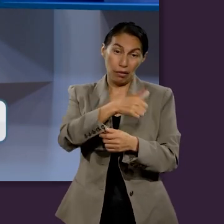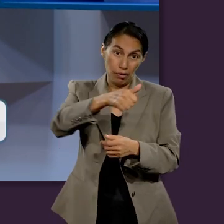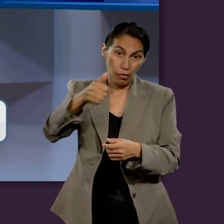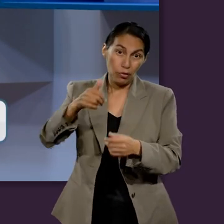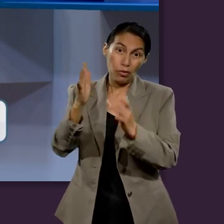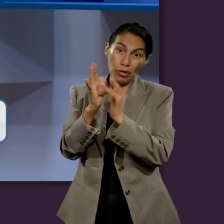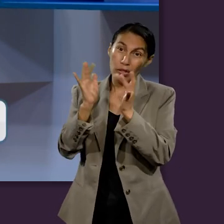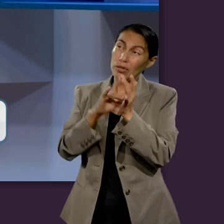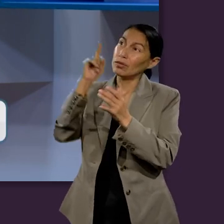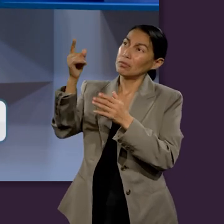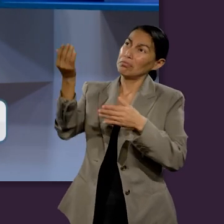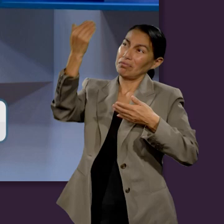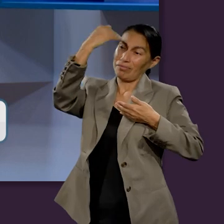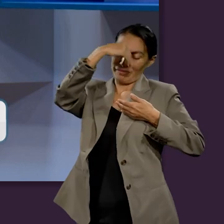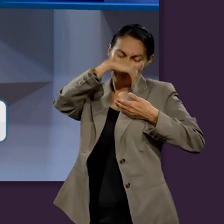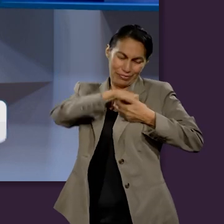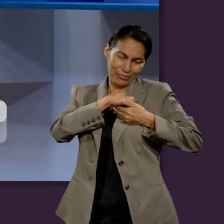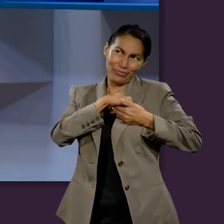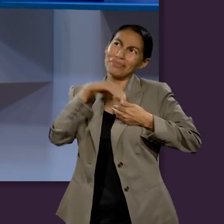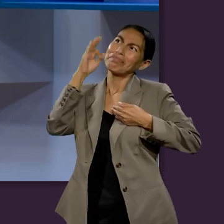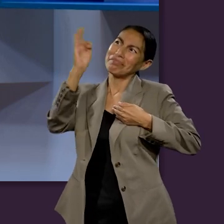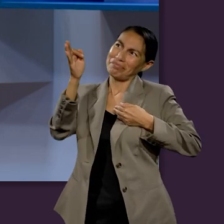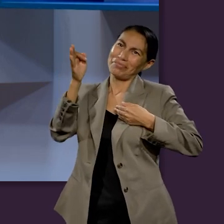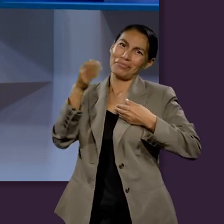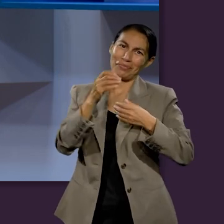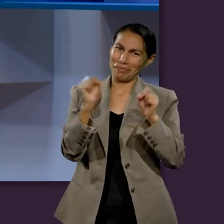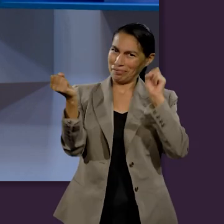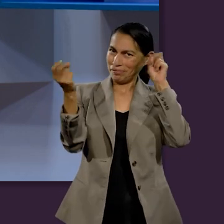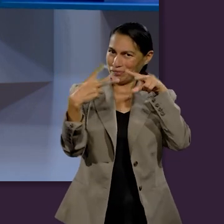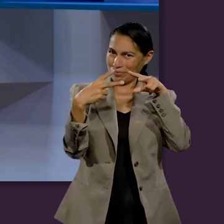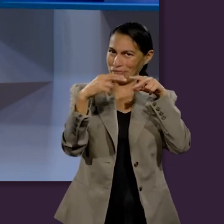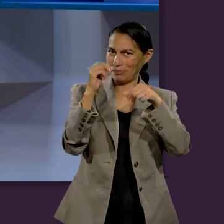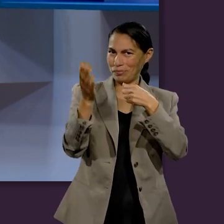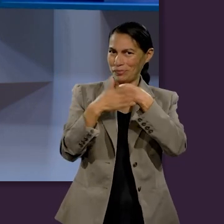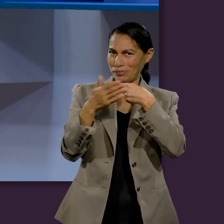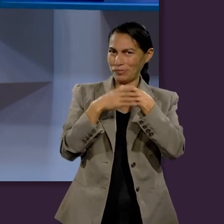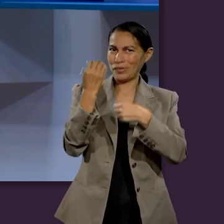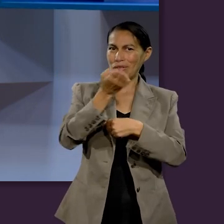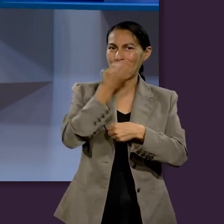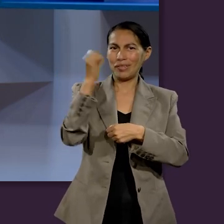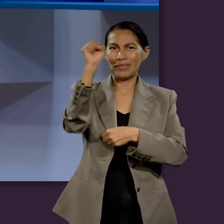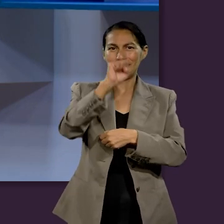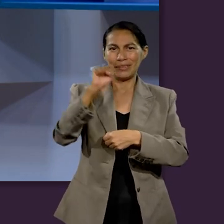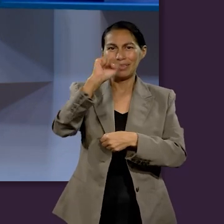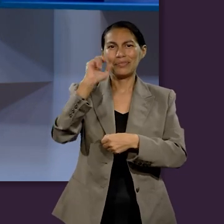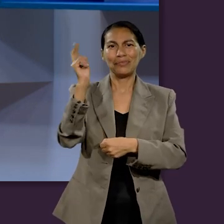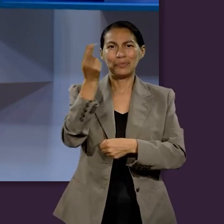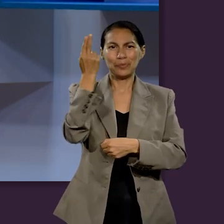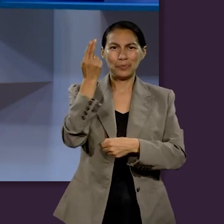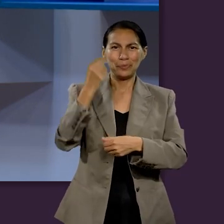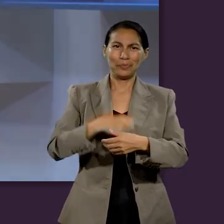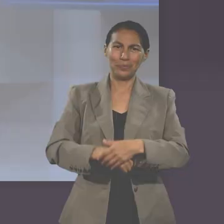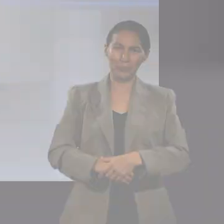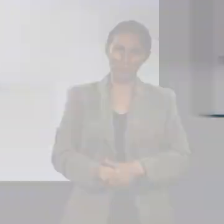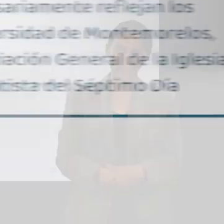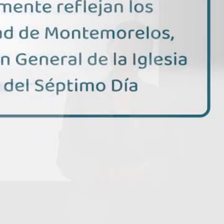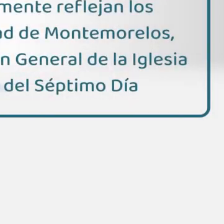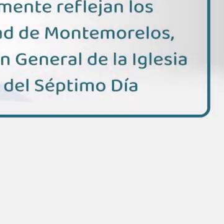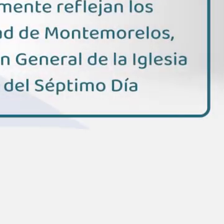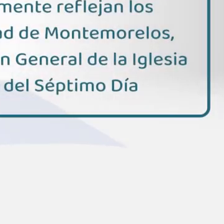fecha para considerar que el Señor nazca en nuestros corazones. Nos vemos en la próxima entrega de Escuela Sabática Universitaria.